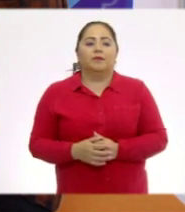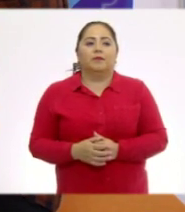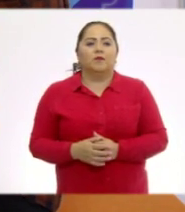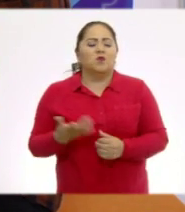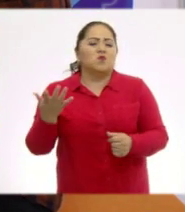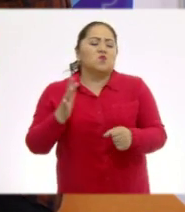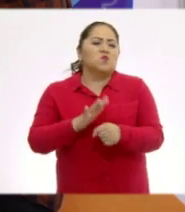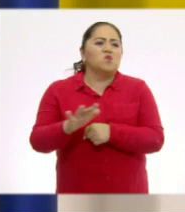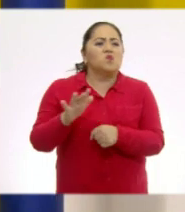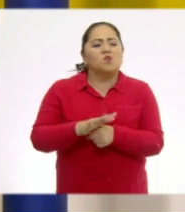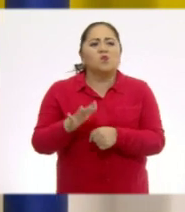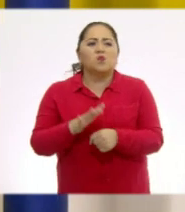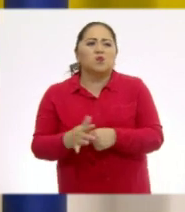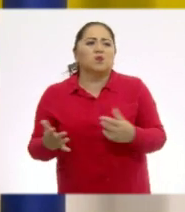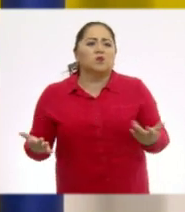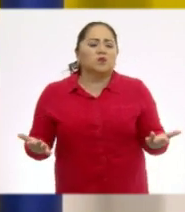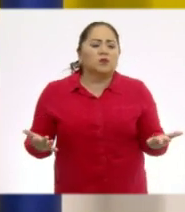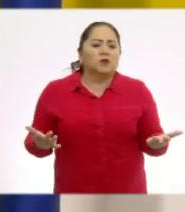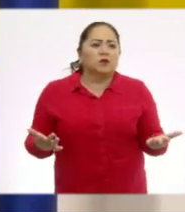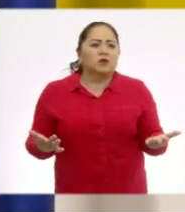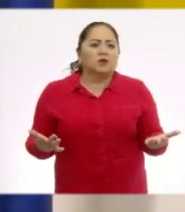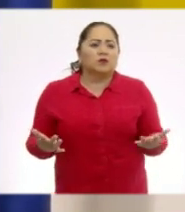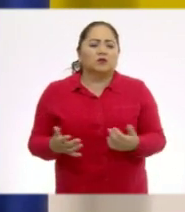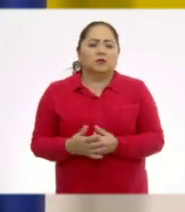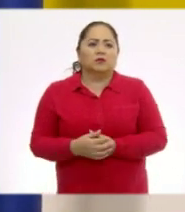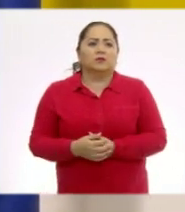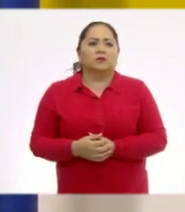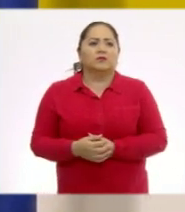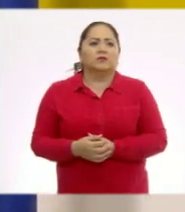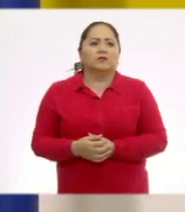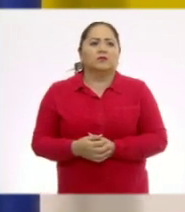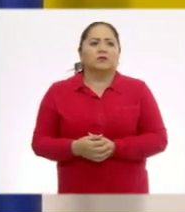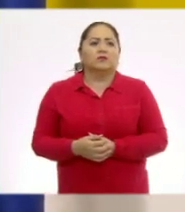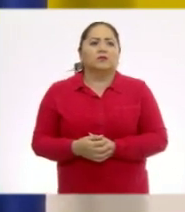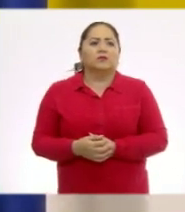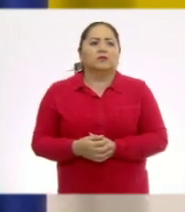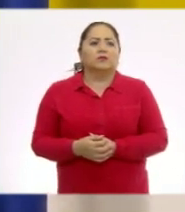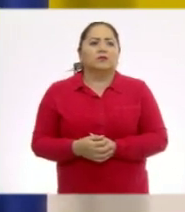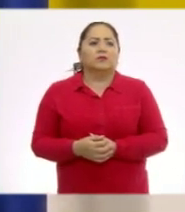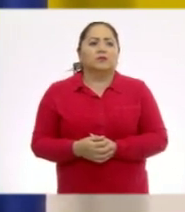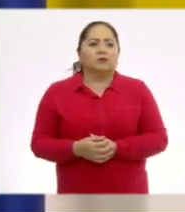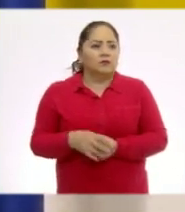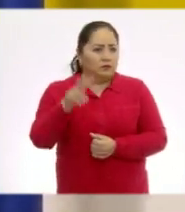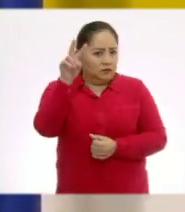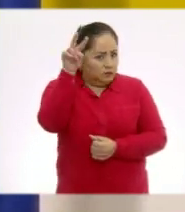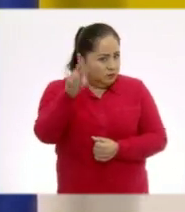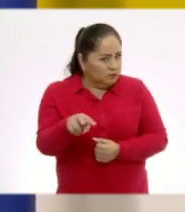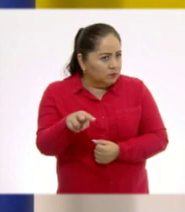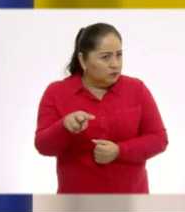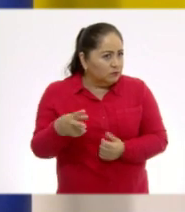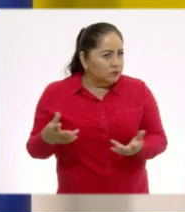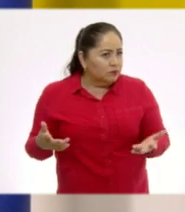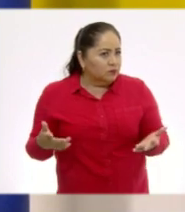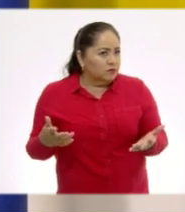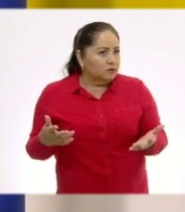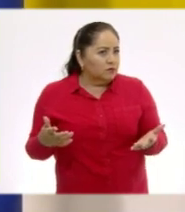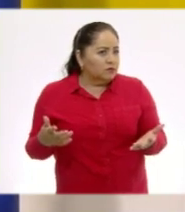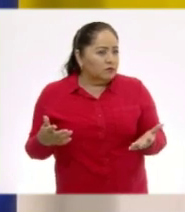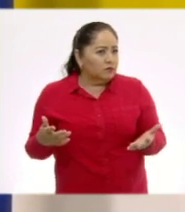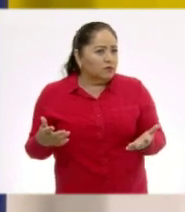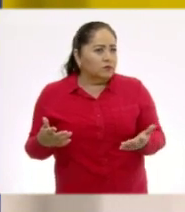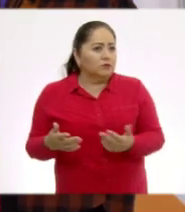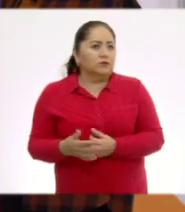¿Cuál forma? Este triángulo pudiera ser. ¿Y de verdad? Si lo pongo aquí,